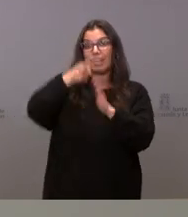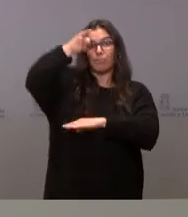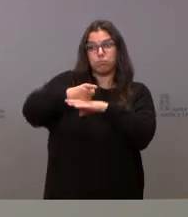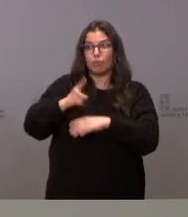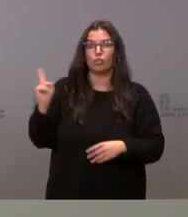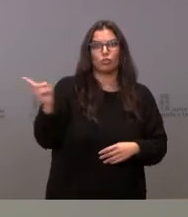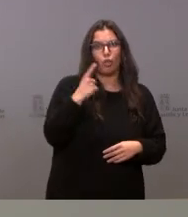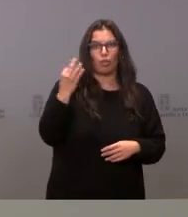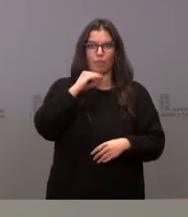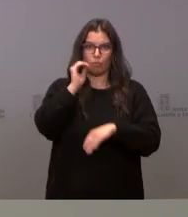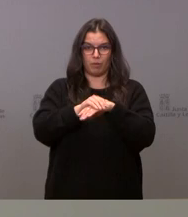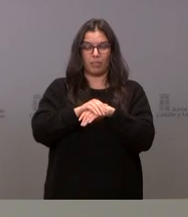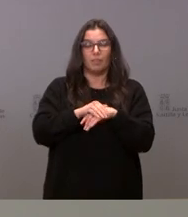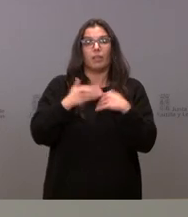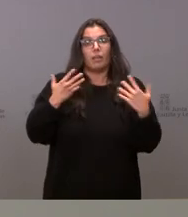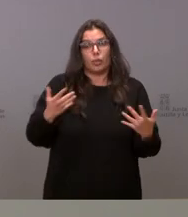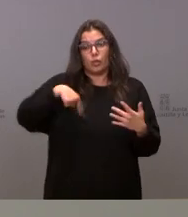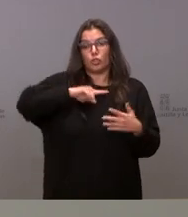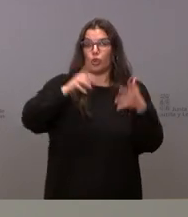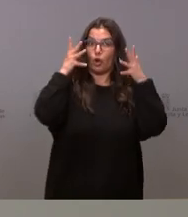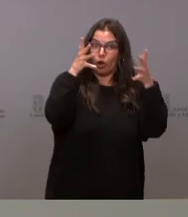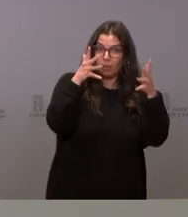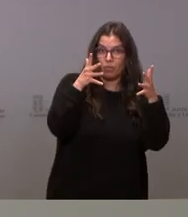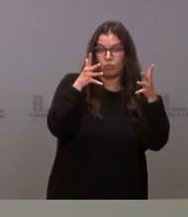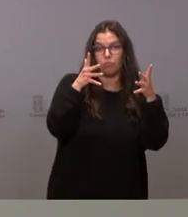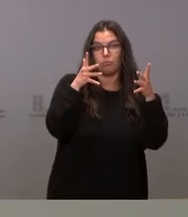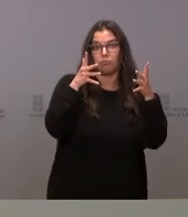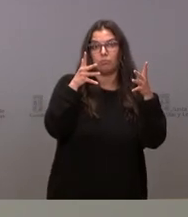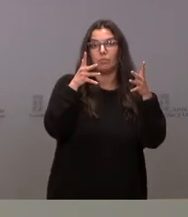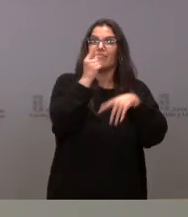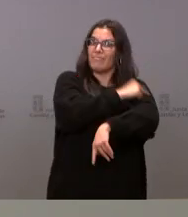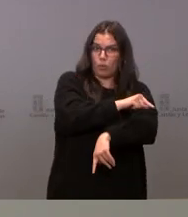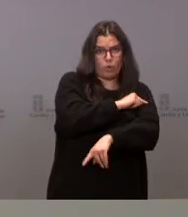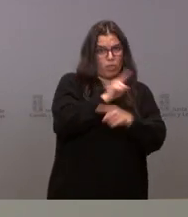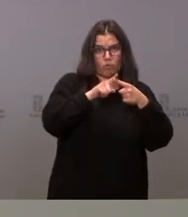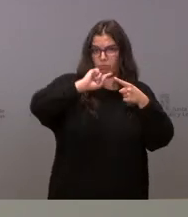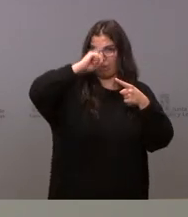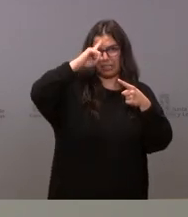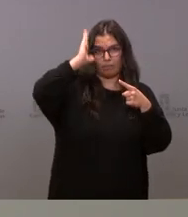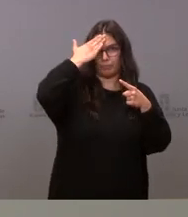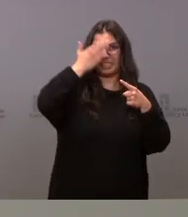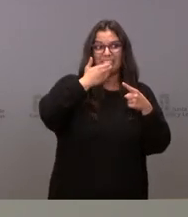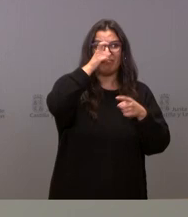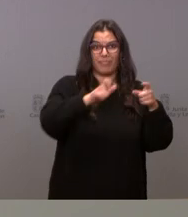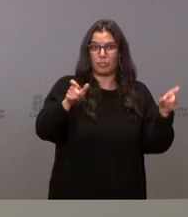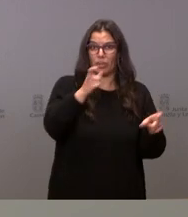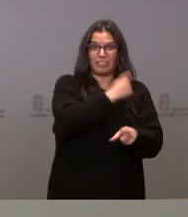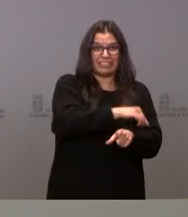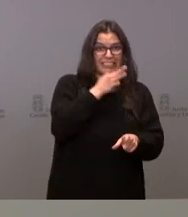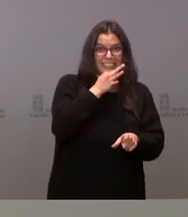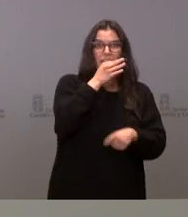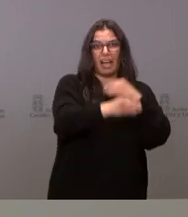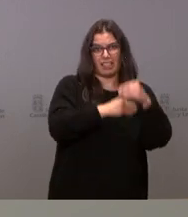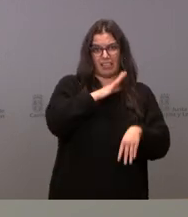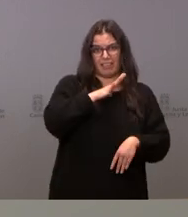nosotros. Por lo tanto, nuestras recomendaciones son la vacunación, aquellos que no están vacunados que lo hagan, la